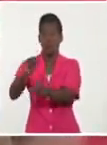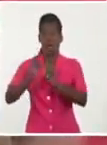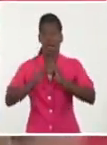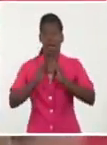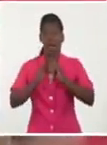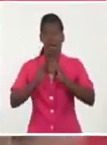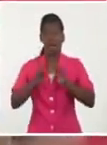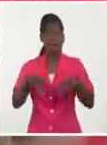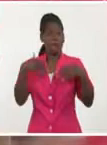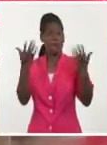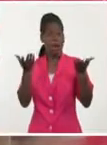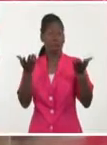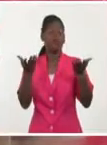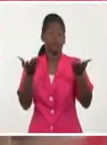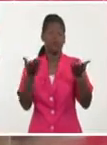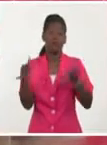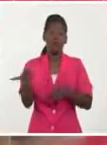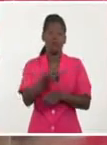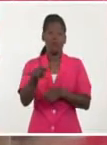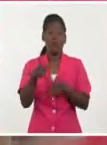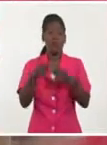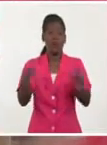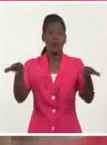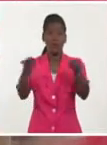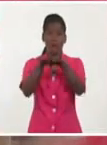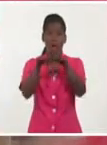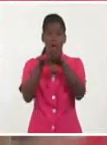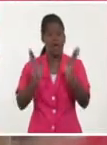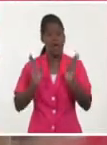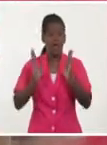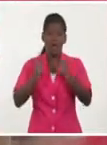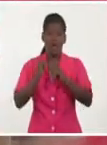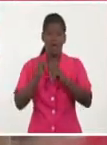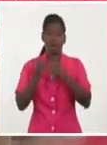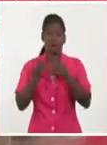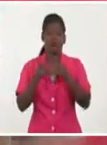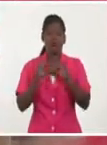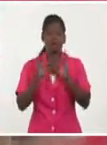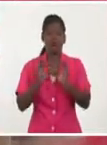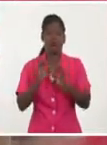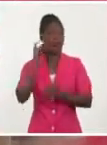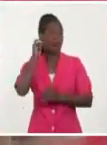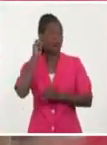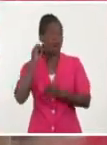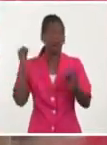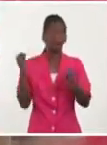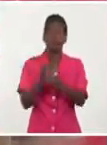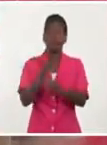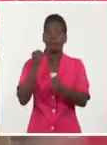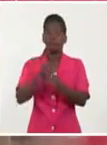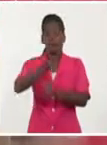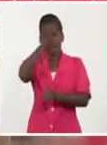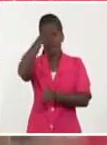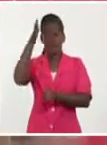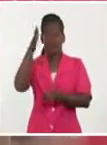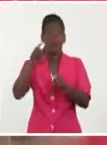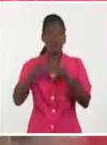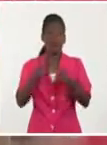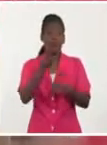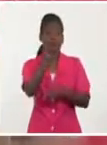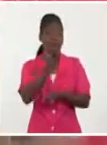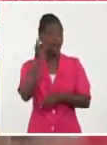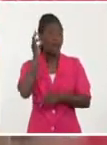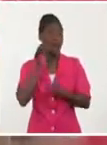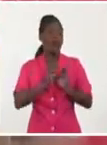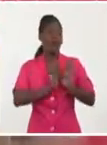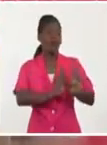doméstico, en lo que hay que hacer en la casa, tampoco hay esa equidad porque siempre es más lo que se le pide a la mujer y siempre se supone que ella deba dar más.